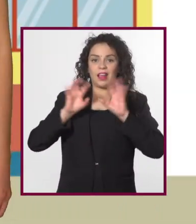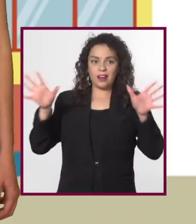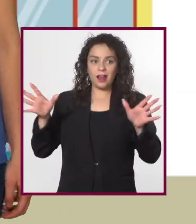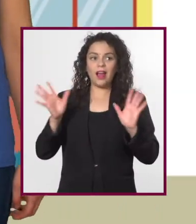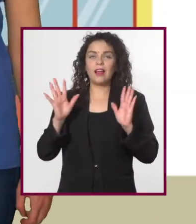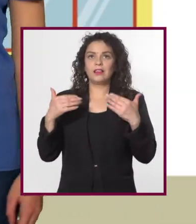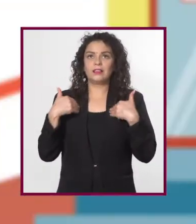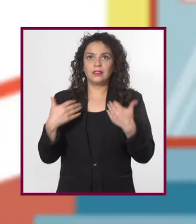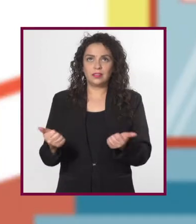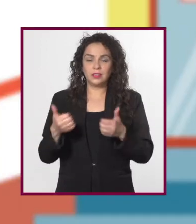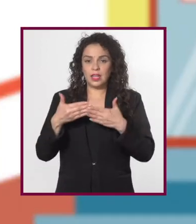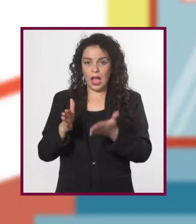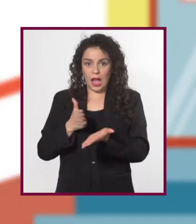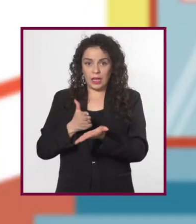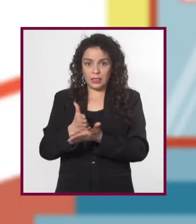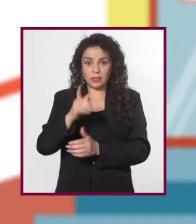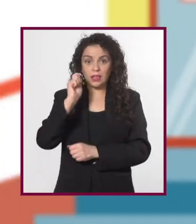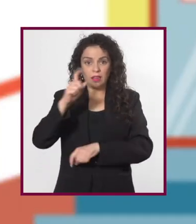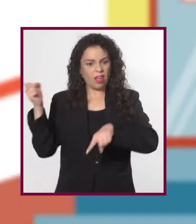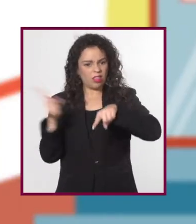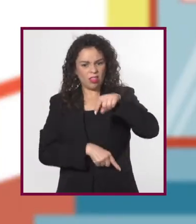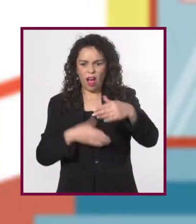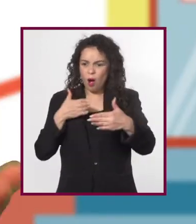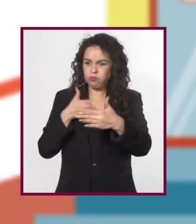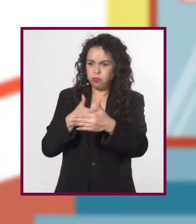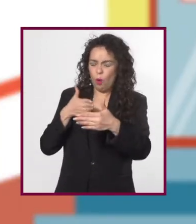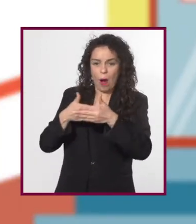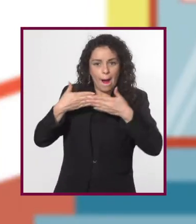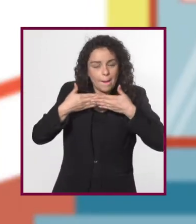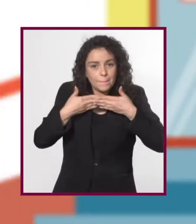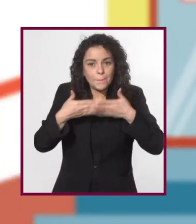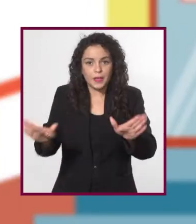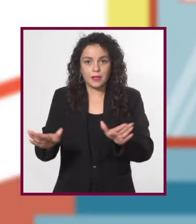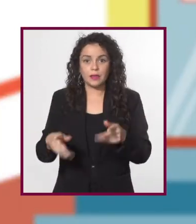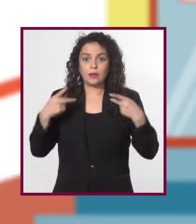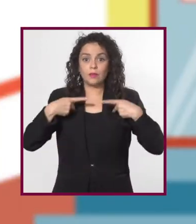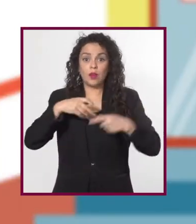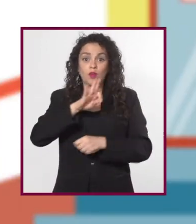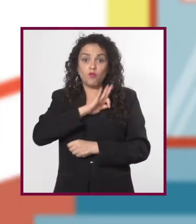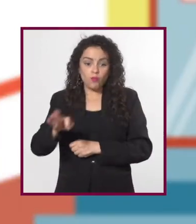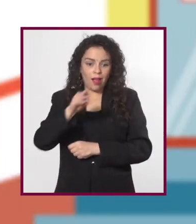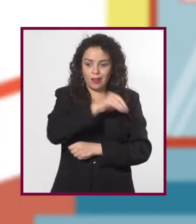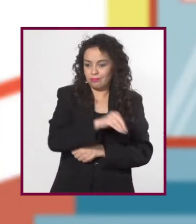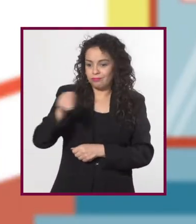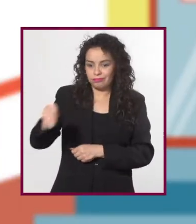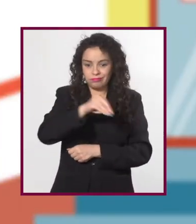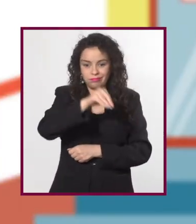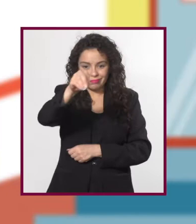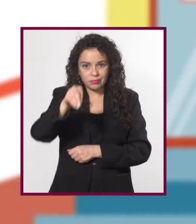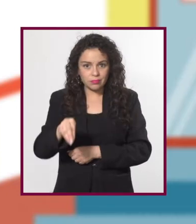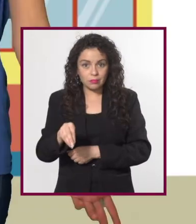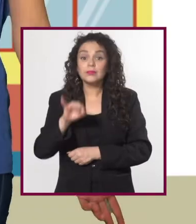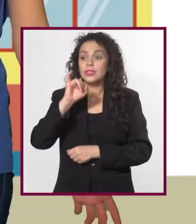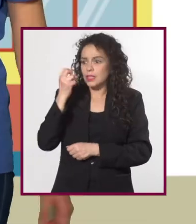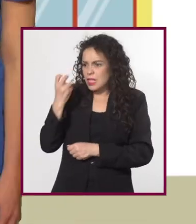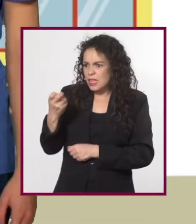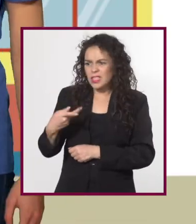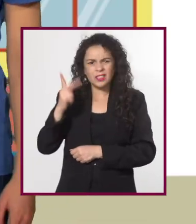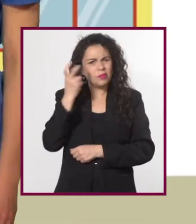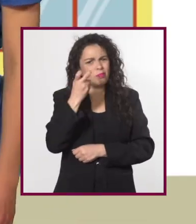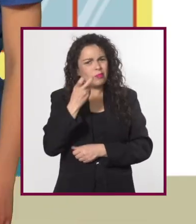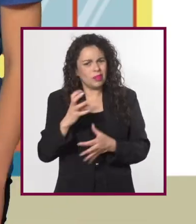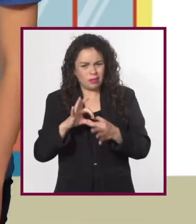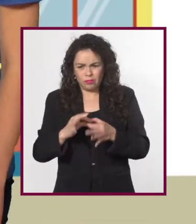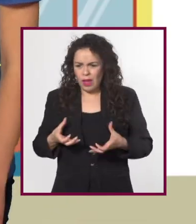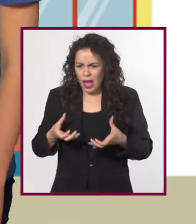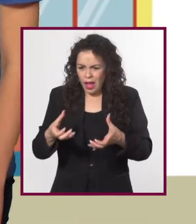Claro. Entonces la accesibilidad se trata de eliminar las barreras que impiden a unos ir de un lado a otro. Así es. Pero,